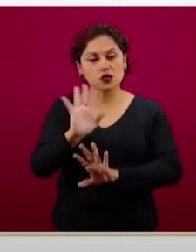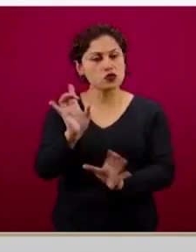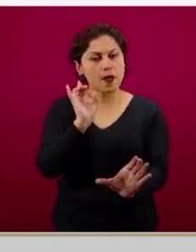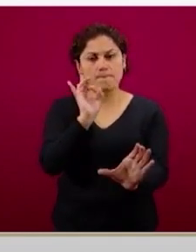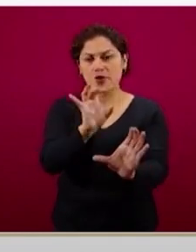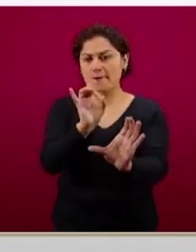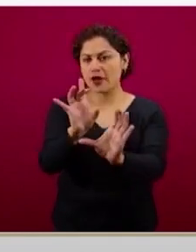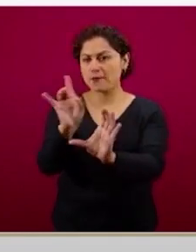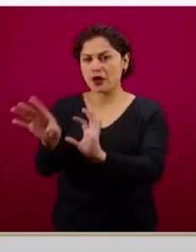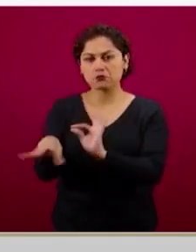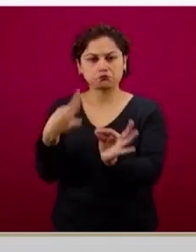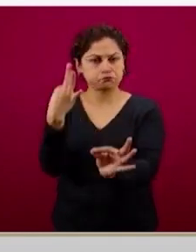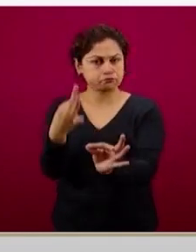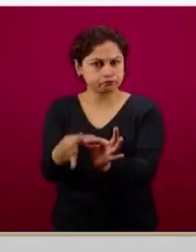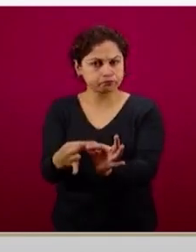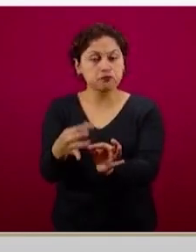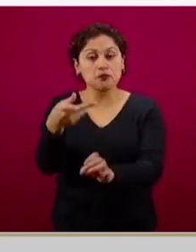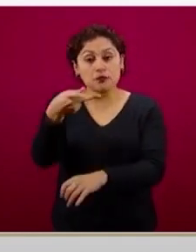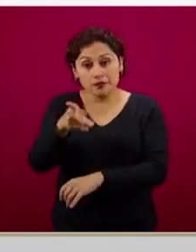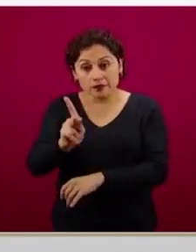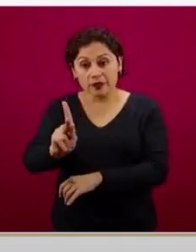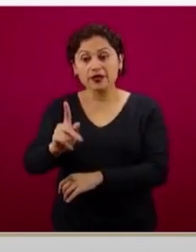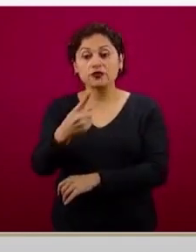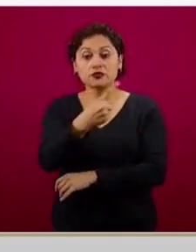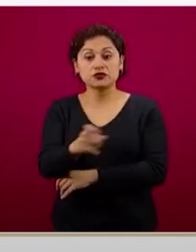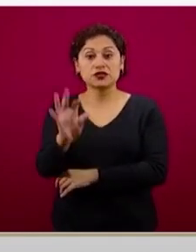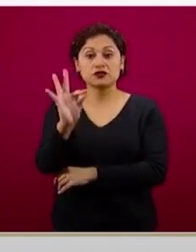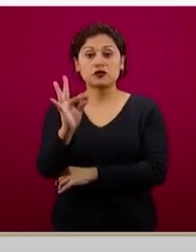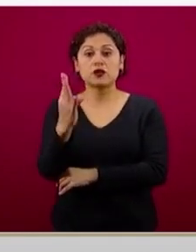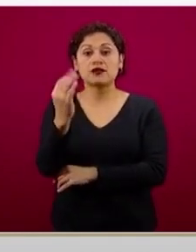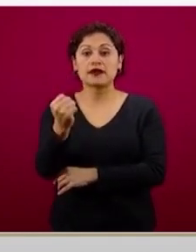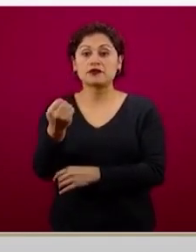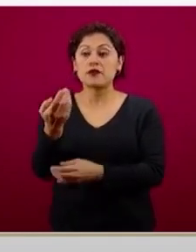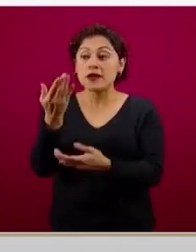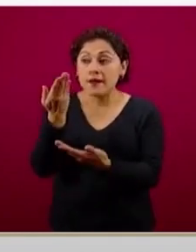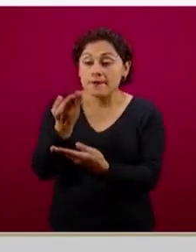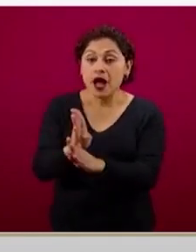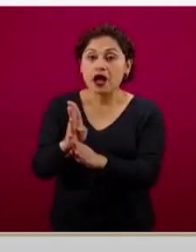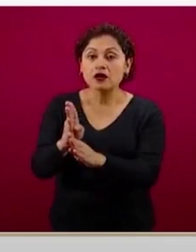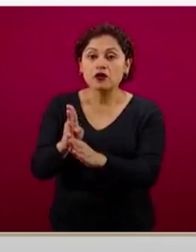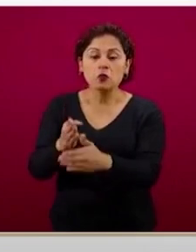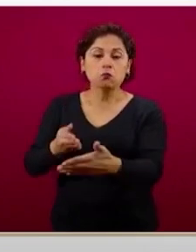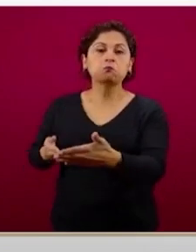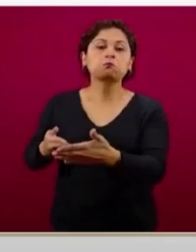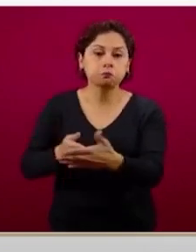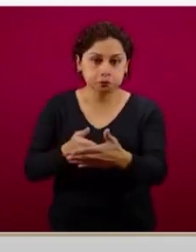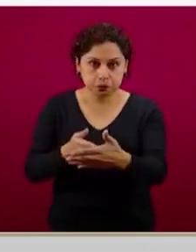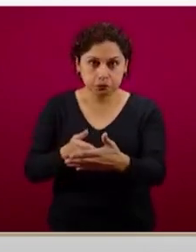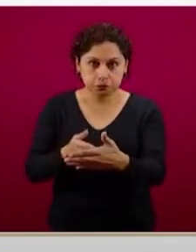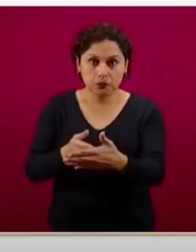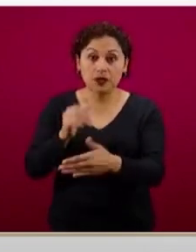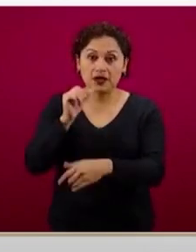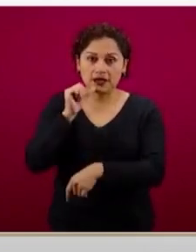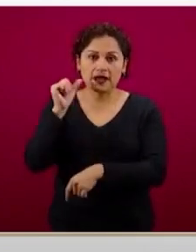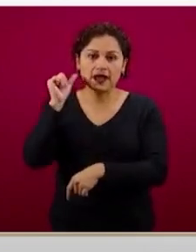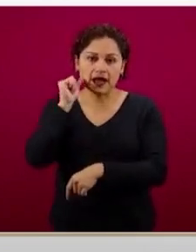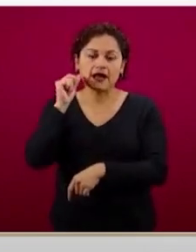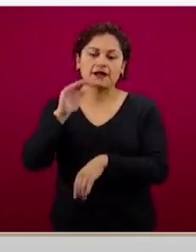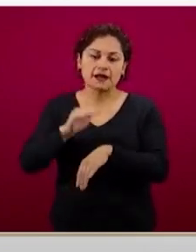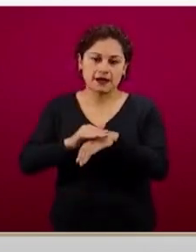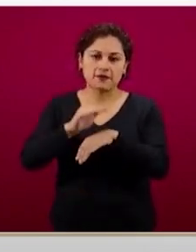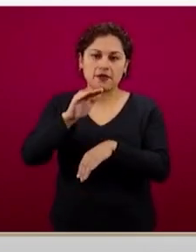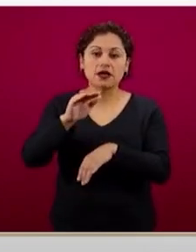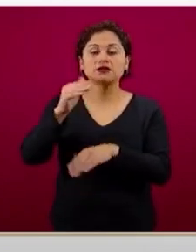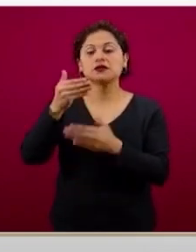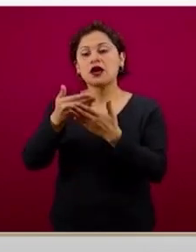problema, pero 149 generaron rechazo. Es un porcentaje menor que el que presentamos el día de ayer, ahora estamos